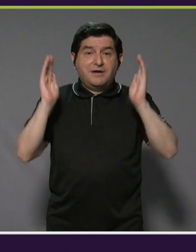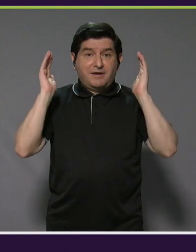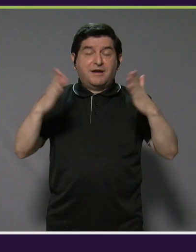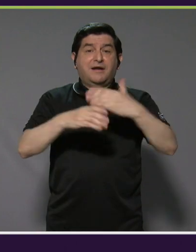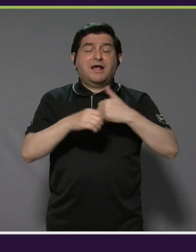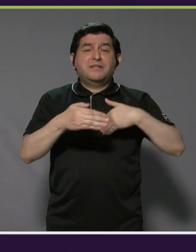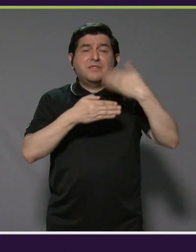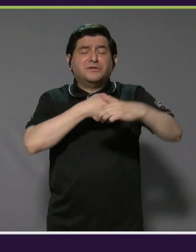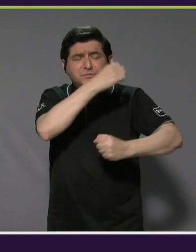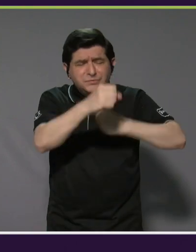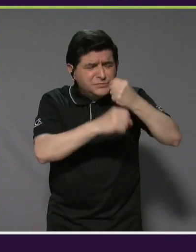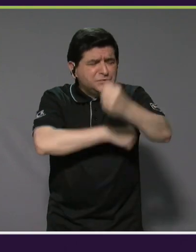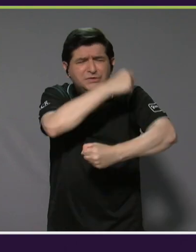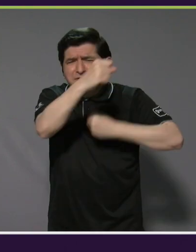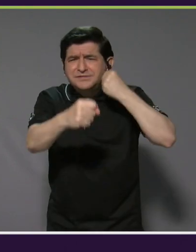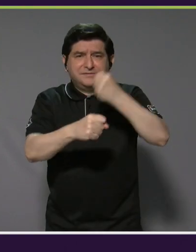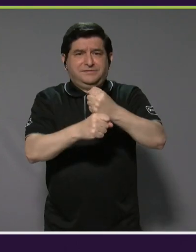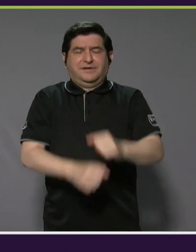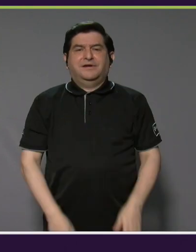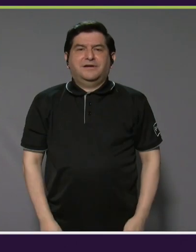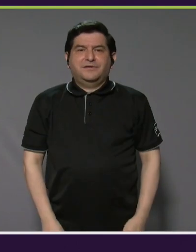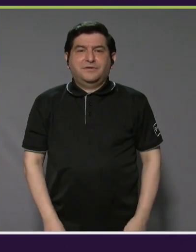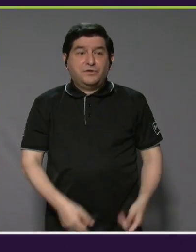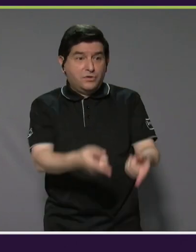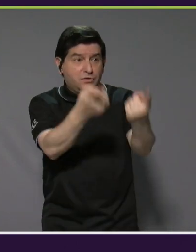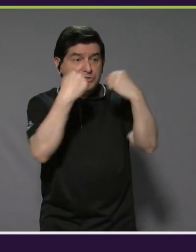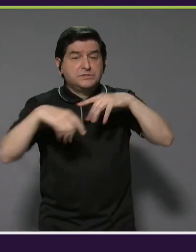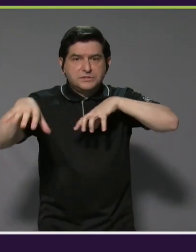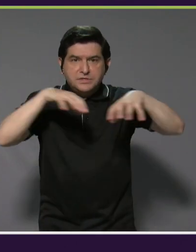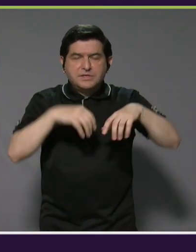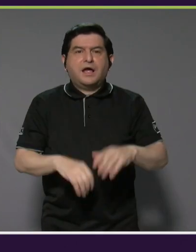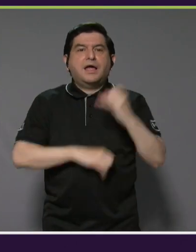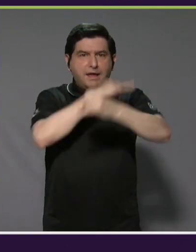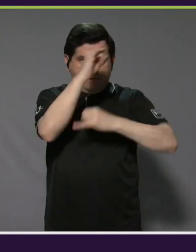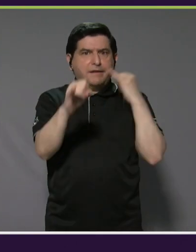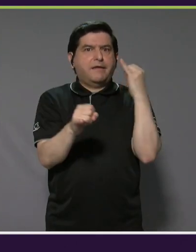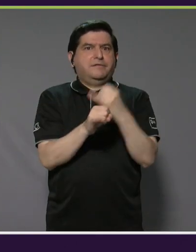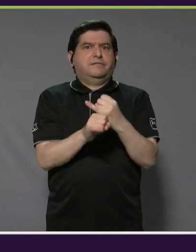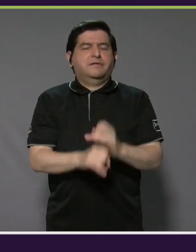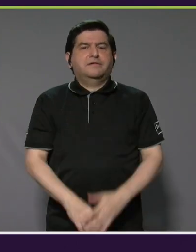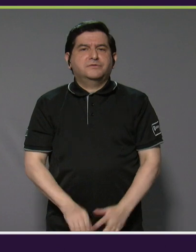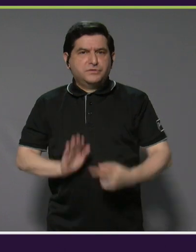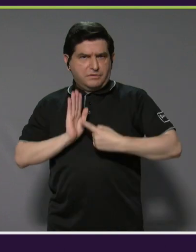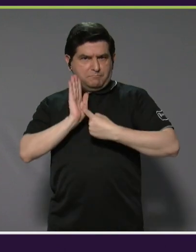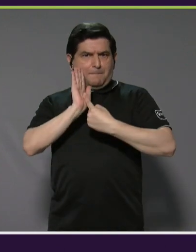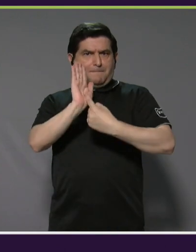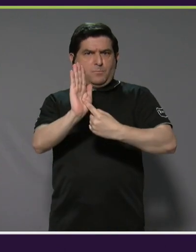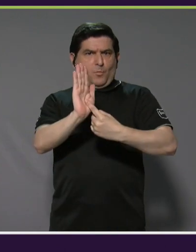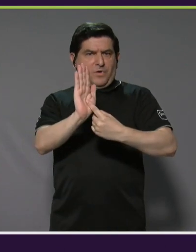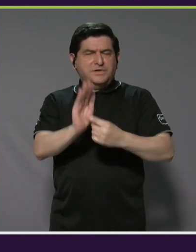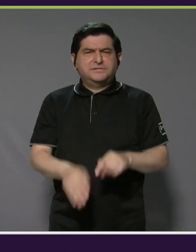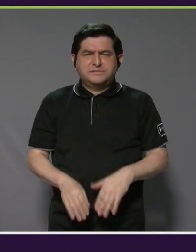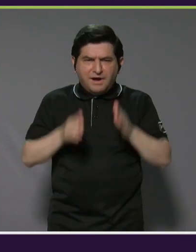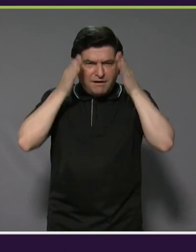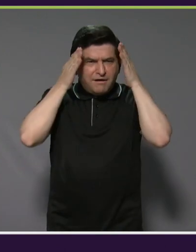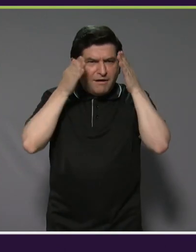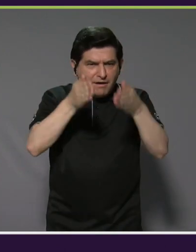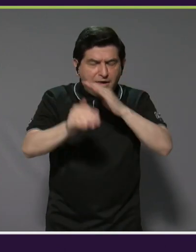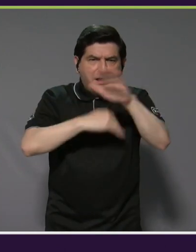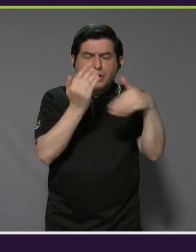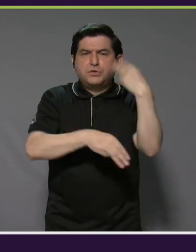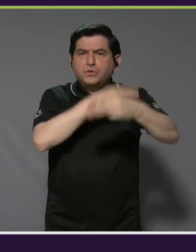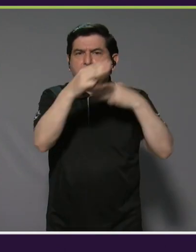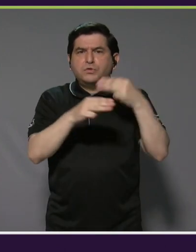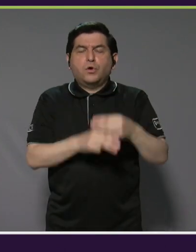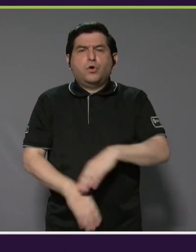se hace después de muchos años y pues el traer este evento acá también internacional lo pone en la mira de todo el